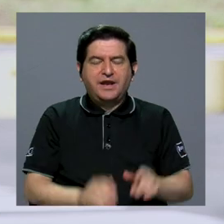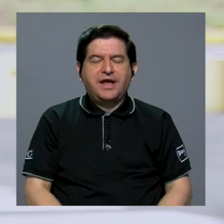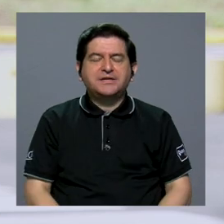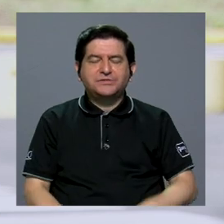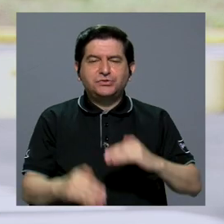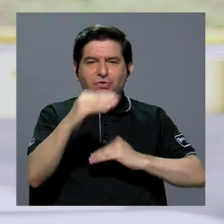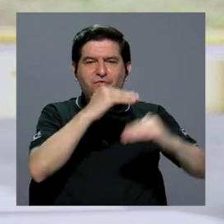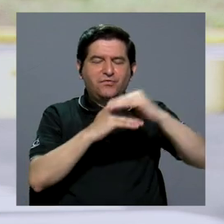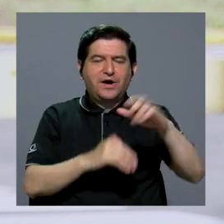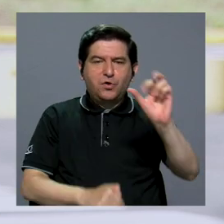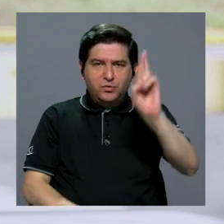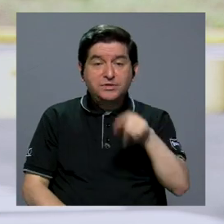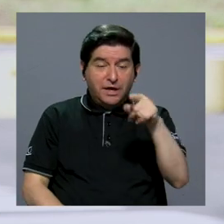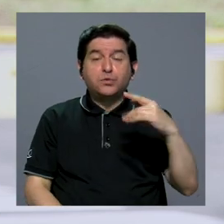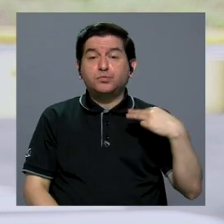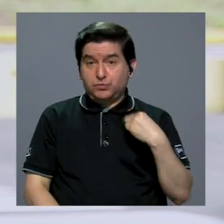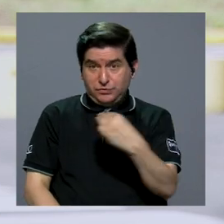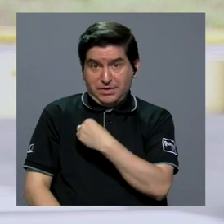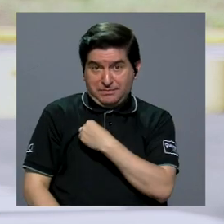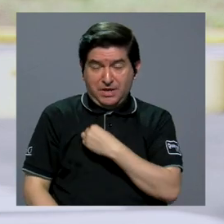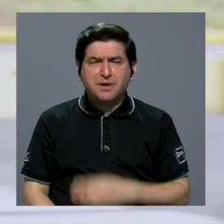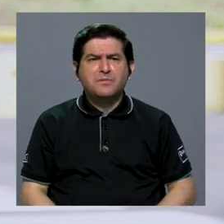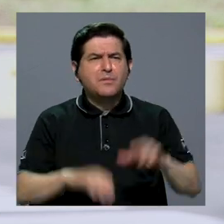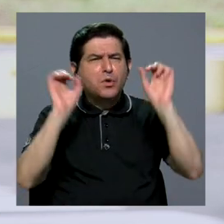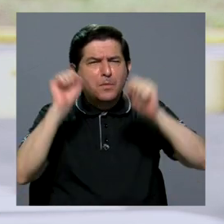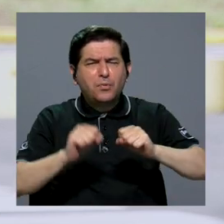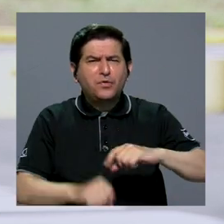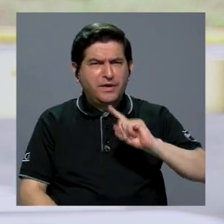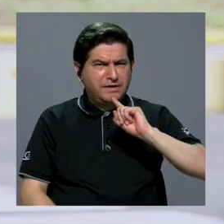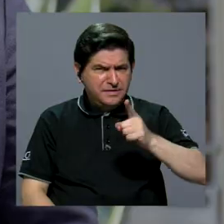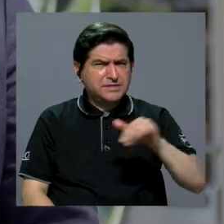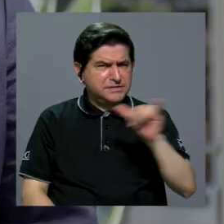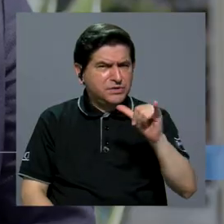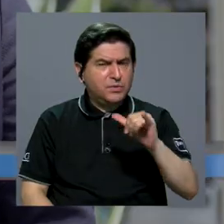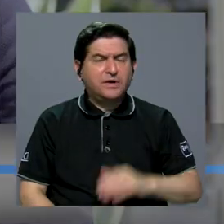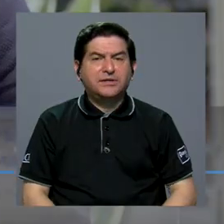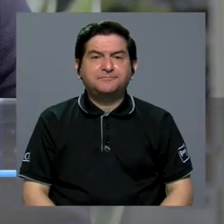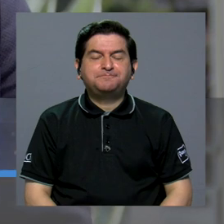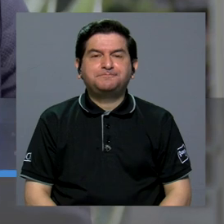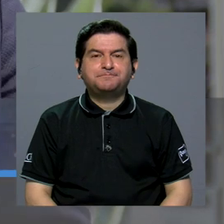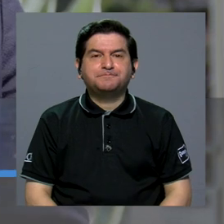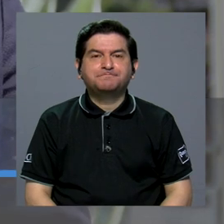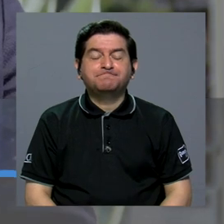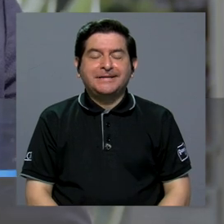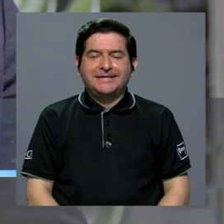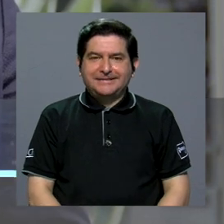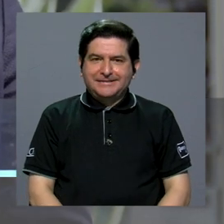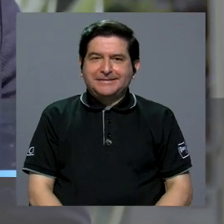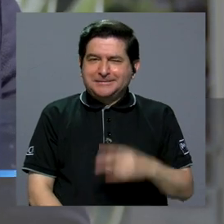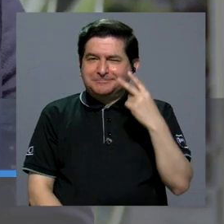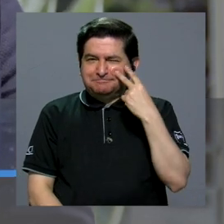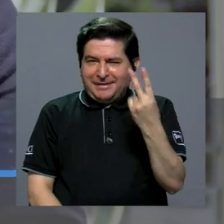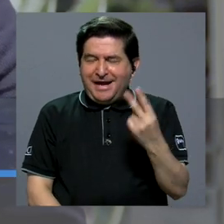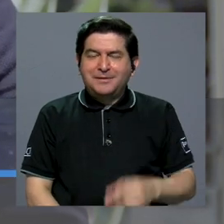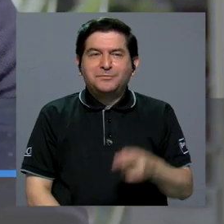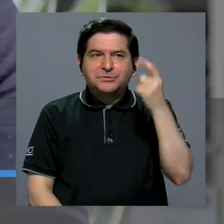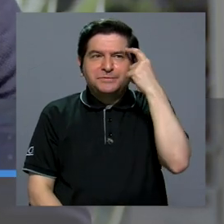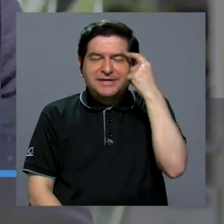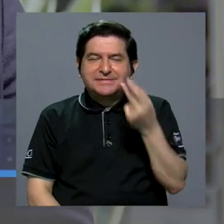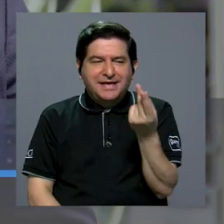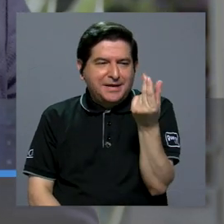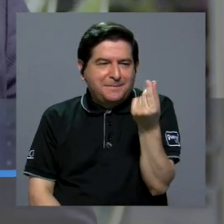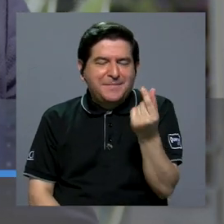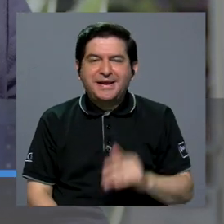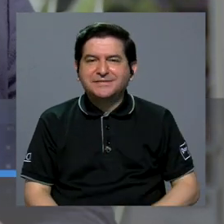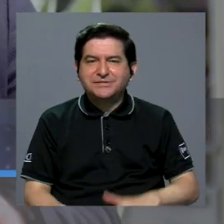Derecho de la Universidad de Costa Rica, a cual usted pertenece, ¿podemos hacer esa afirmación? Bueno, a ver, hay que considerar que el precio de los